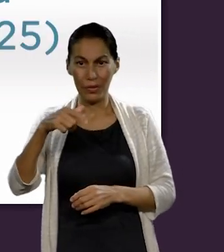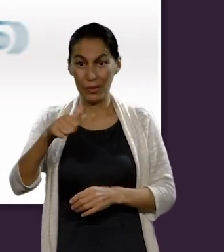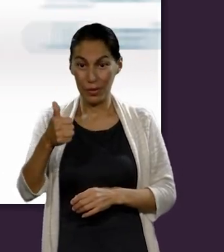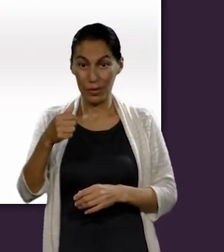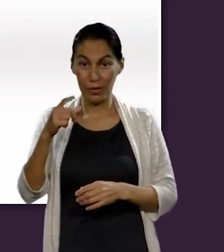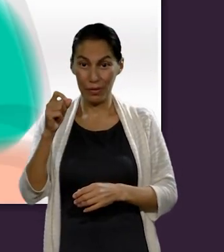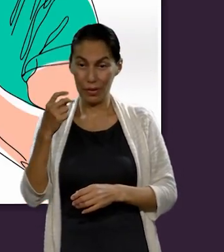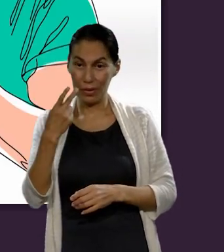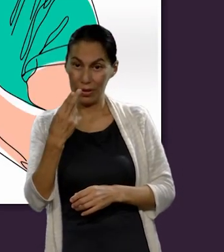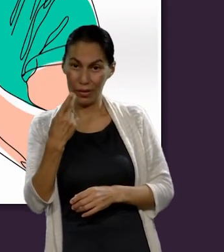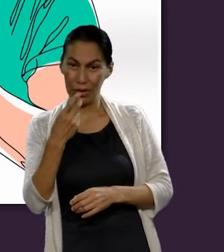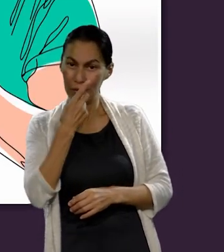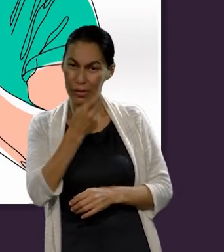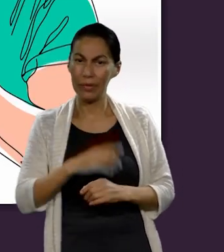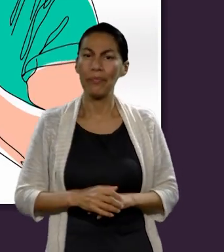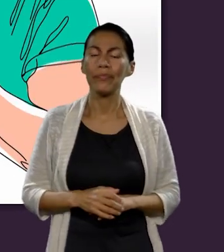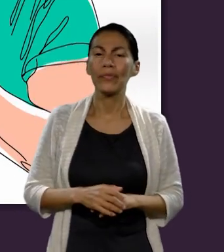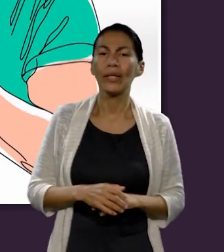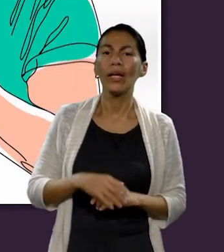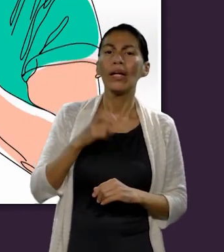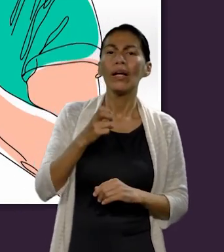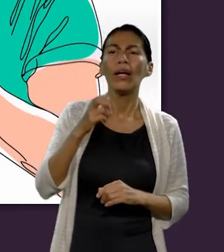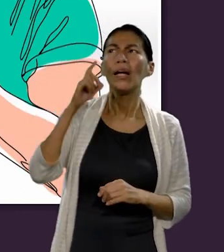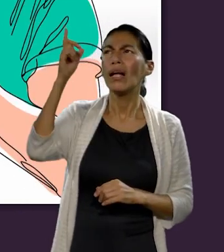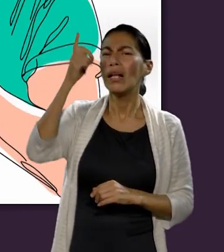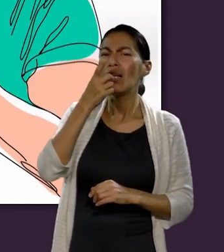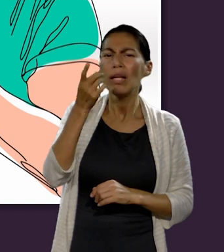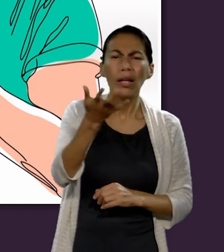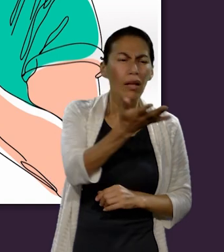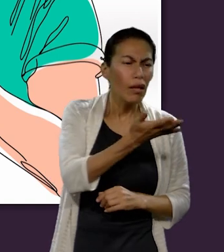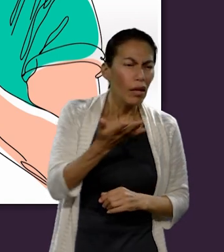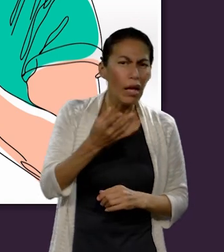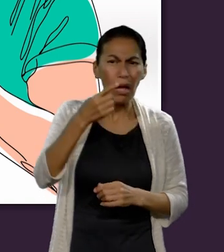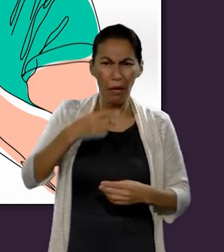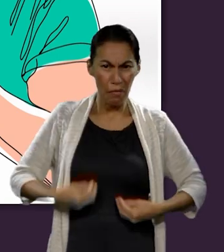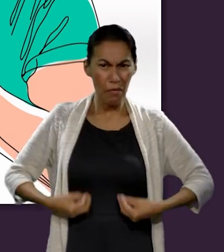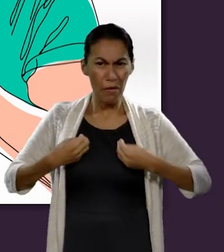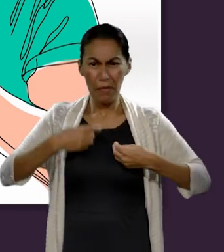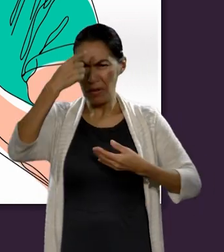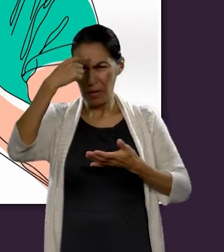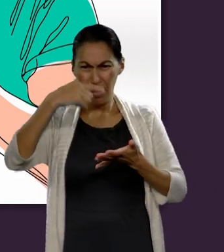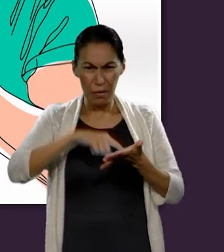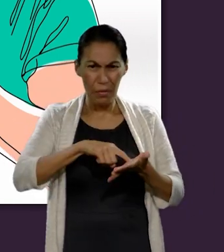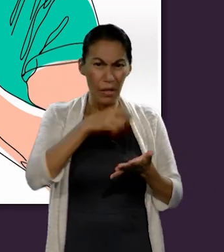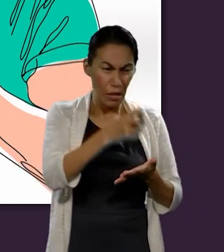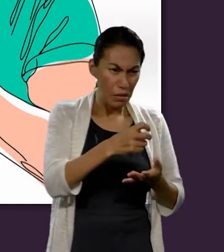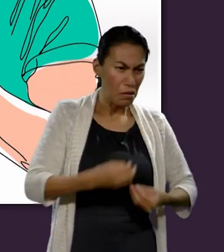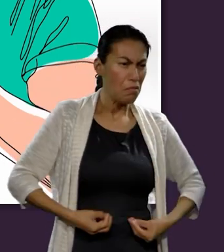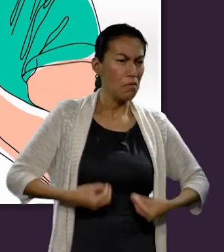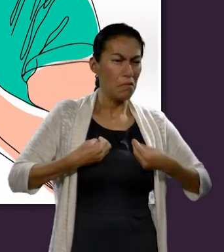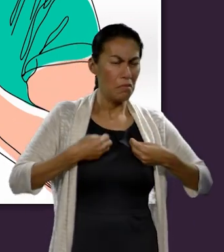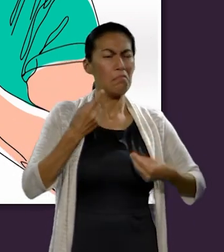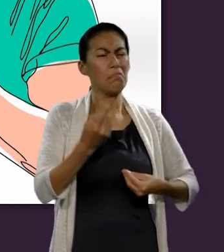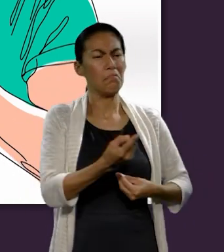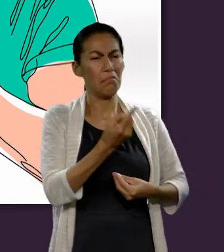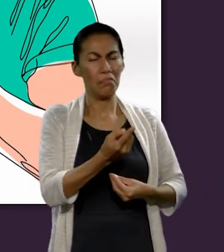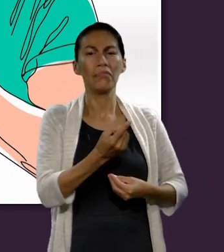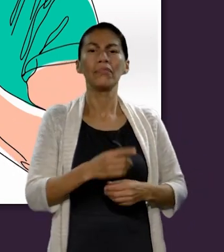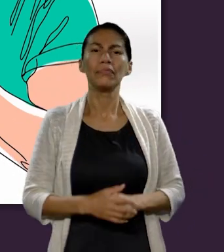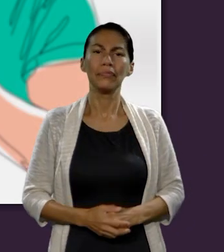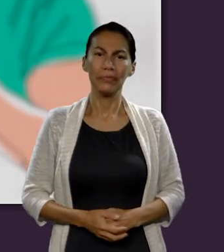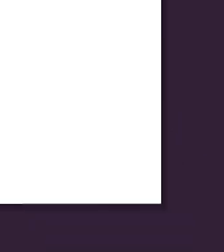Jesús agrega, Todo aquel que vive y cree en mí no morirá eternamente. Juan 11.26